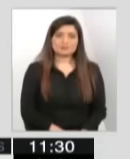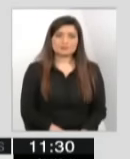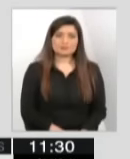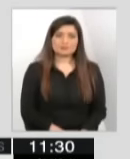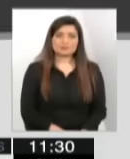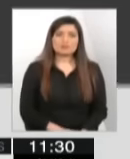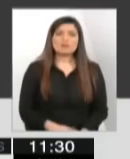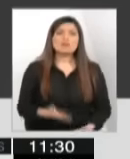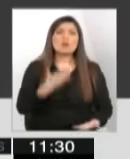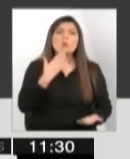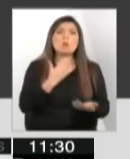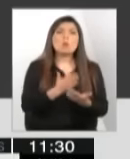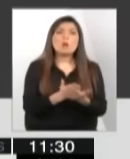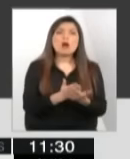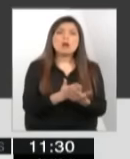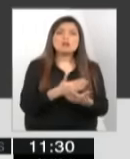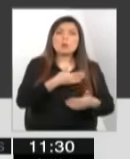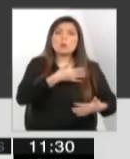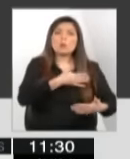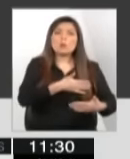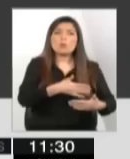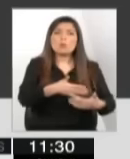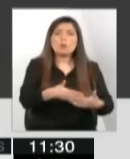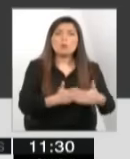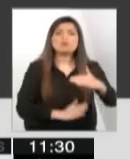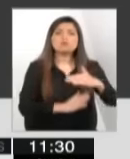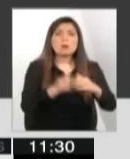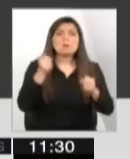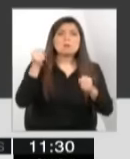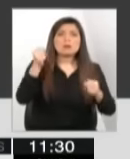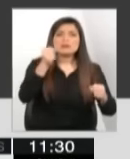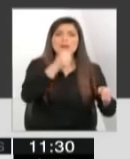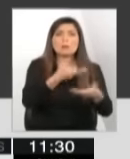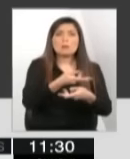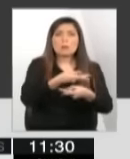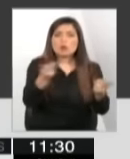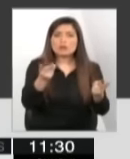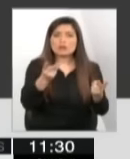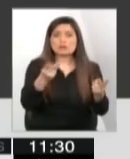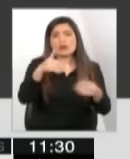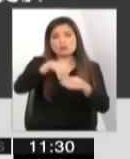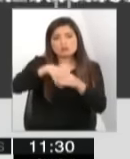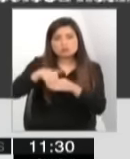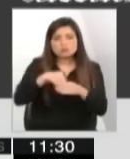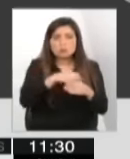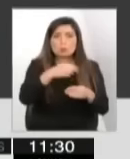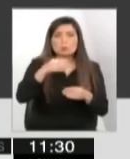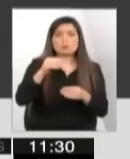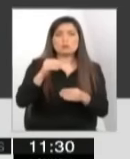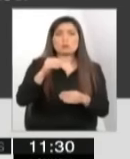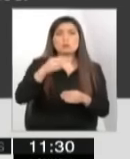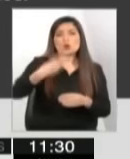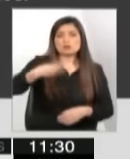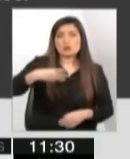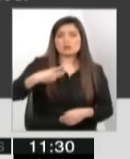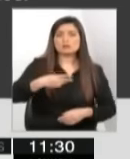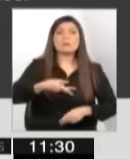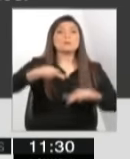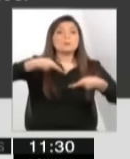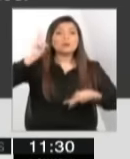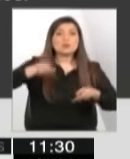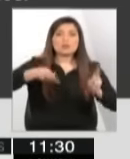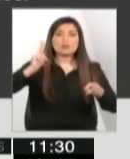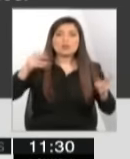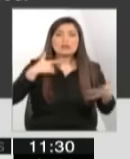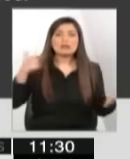¿Desde cuándo se restringen las manifestaciones públicas para las elecciones municipales? Se prohíbe la celebración de toda manifestación